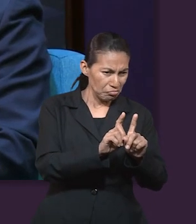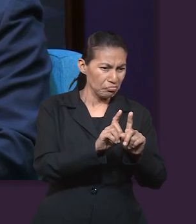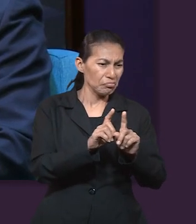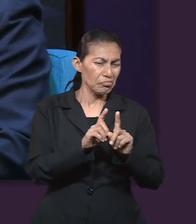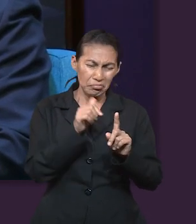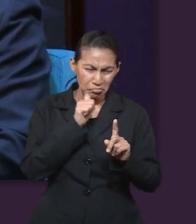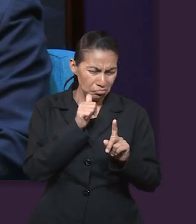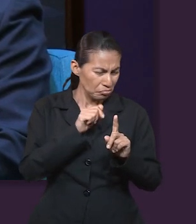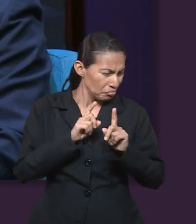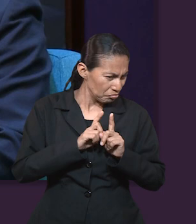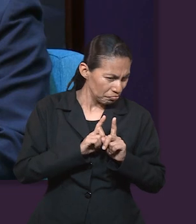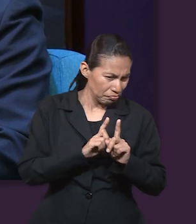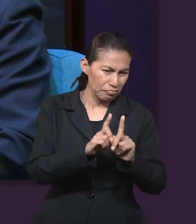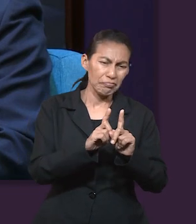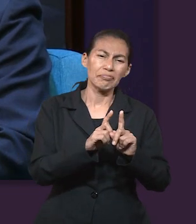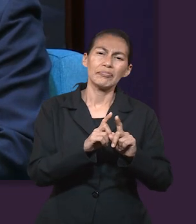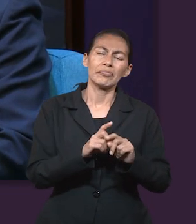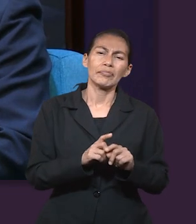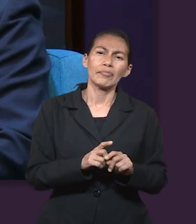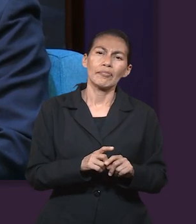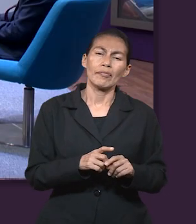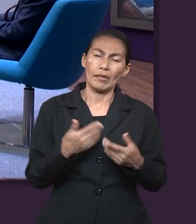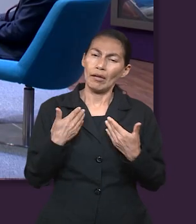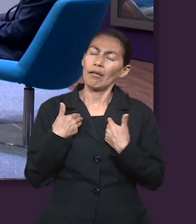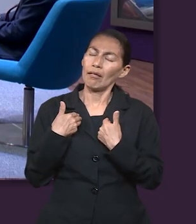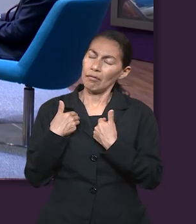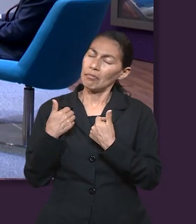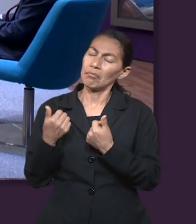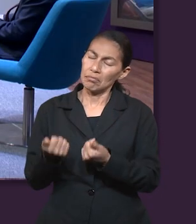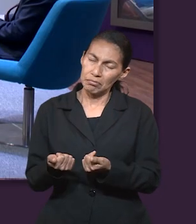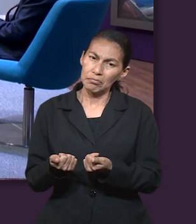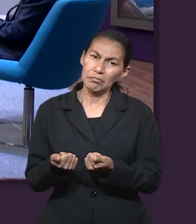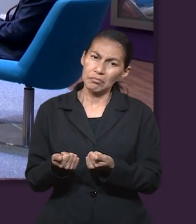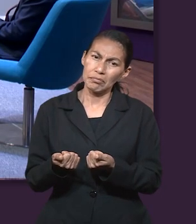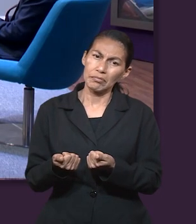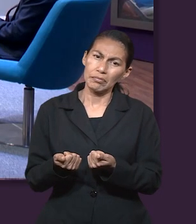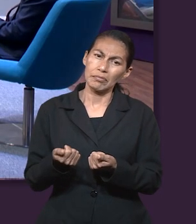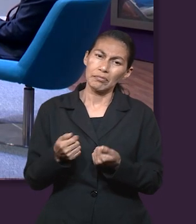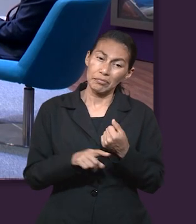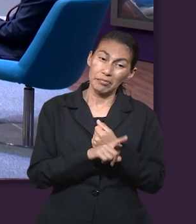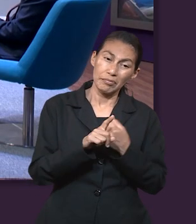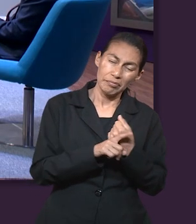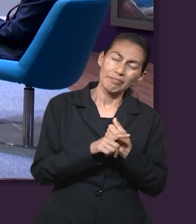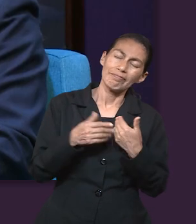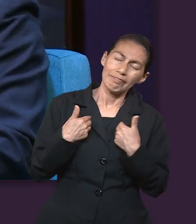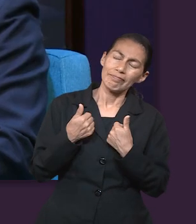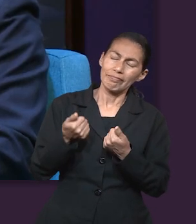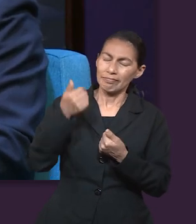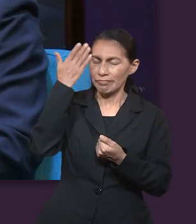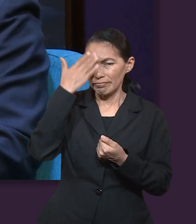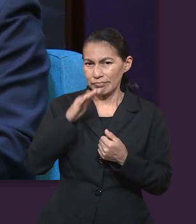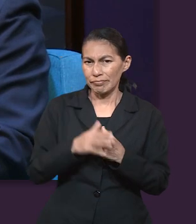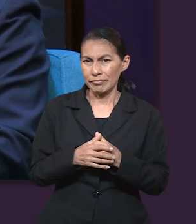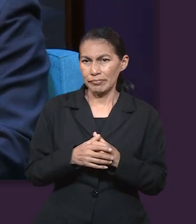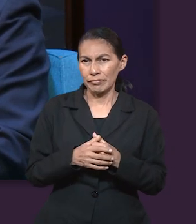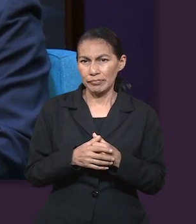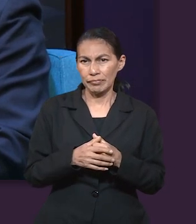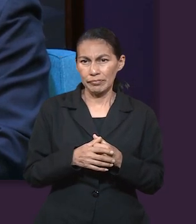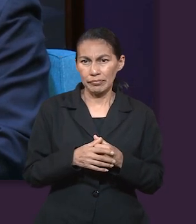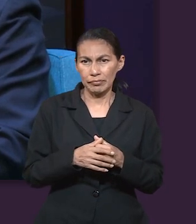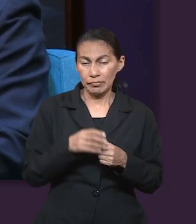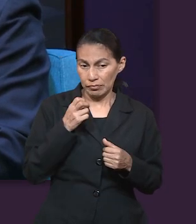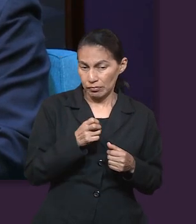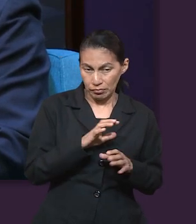al pie, contigo, acompañándote, me entiende, ya sabe mi problema, ¿no?